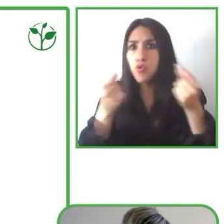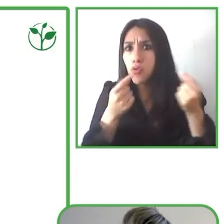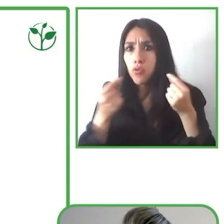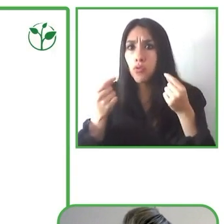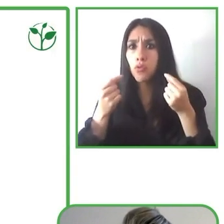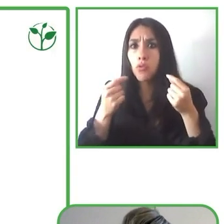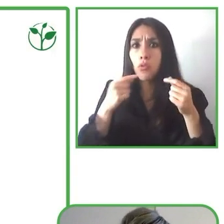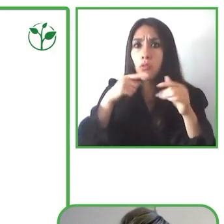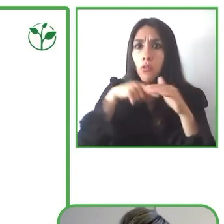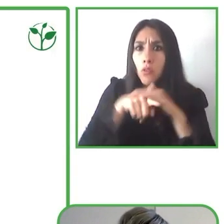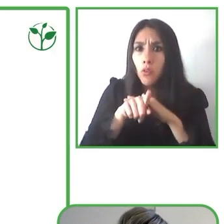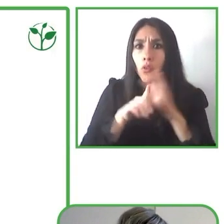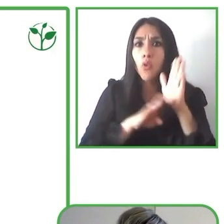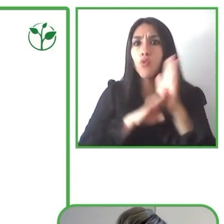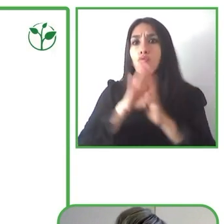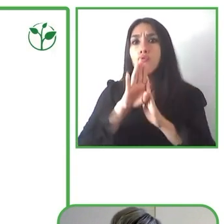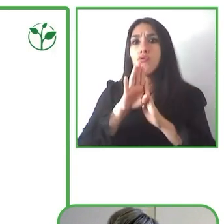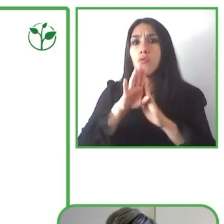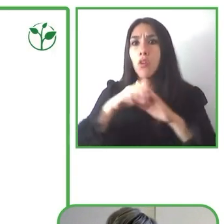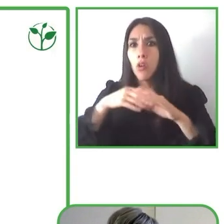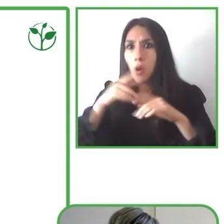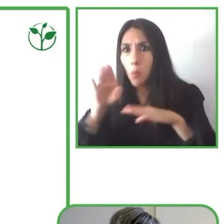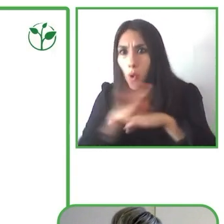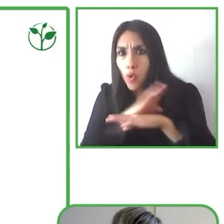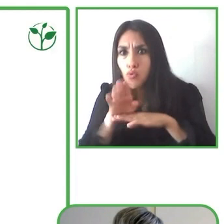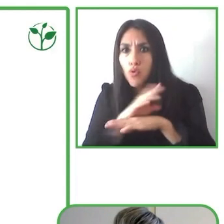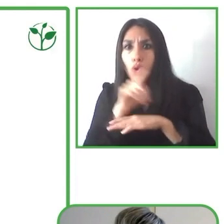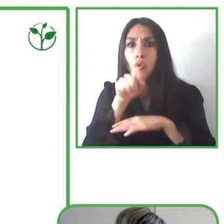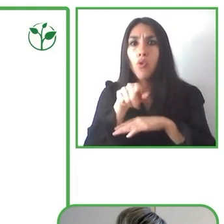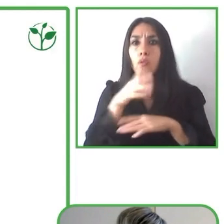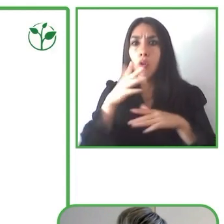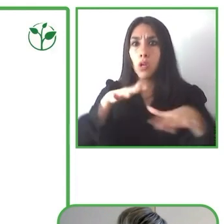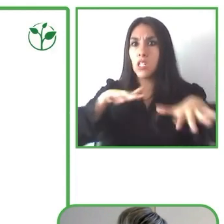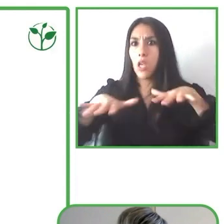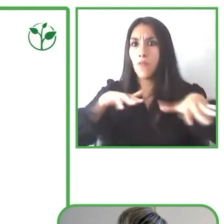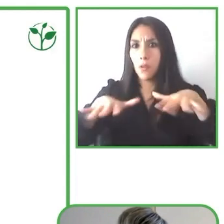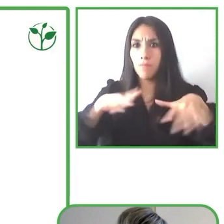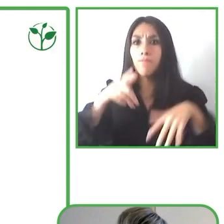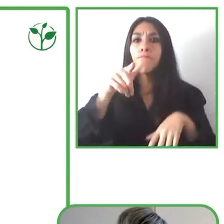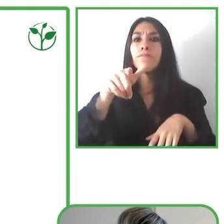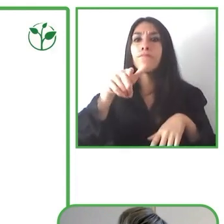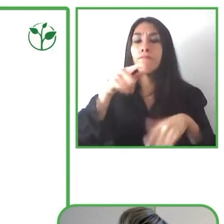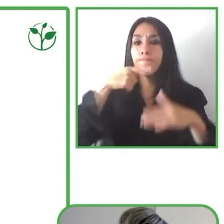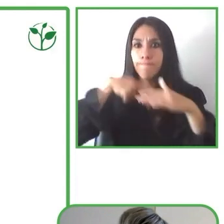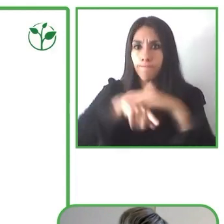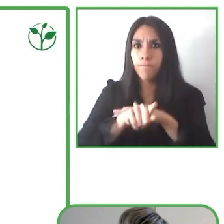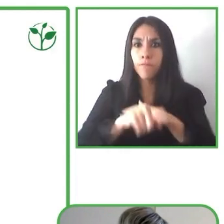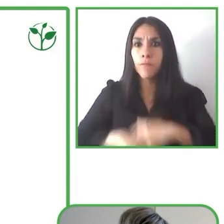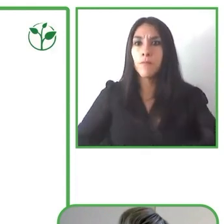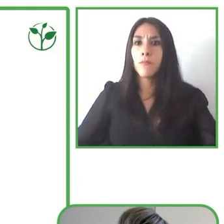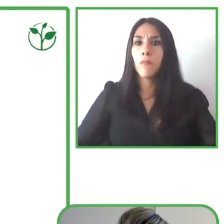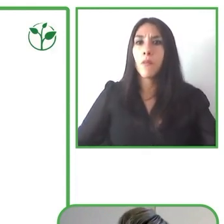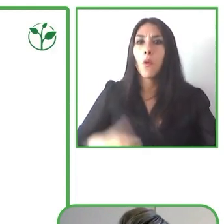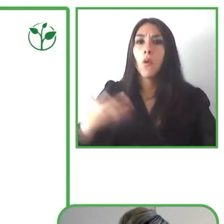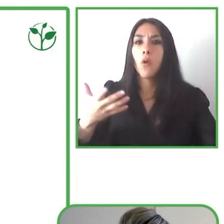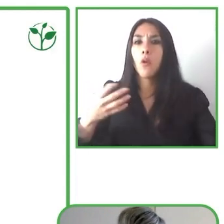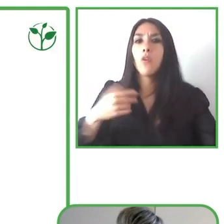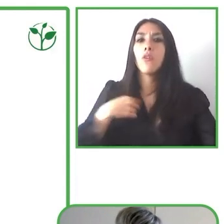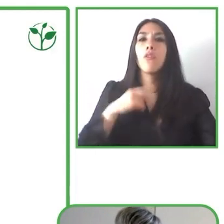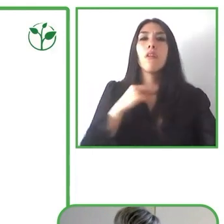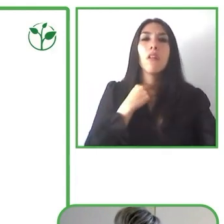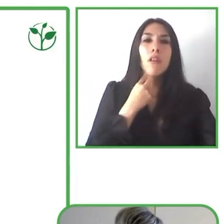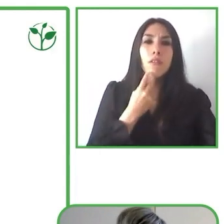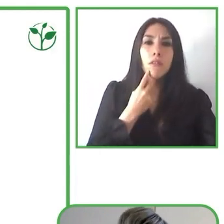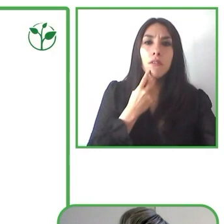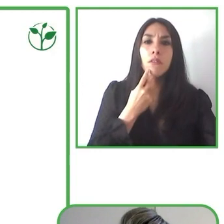como la audiodescripción, los subtítulos, etc., mitigando la falsa idea de que es difícil